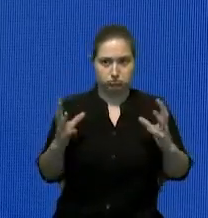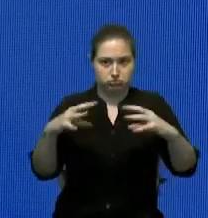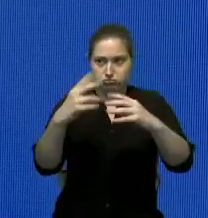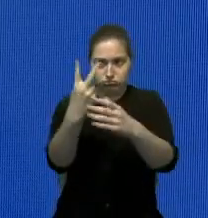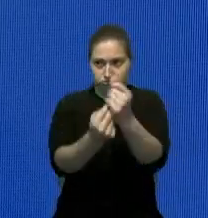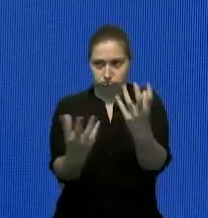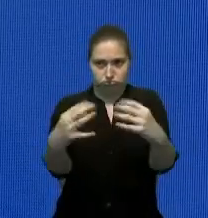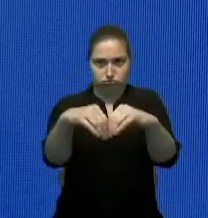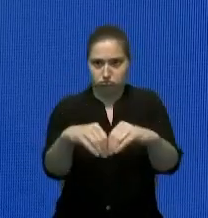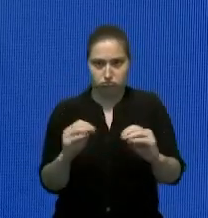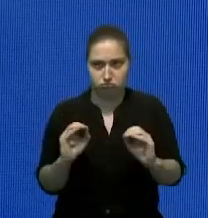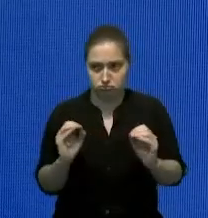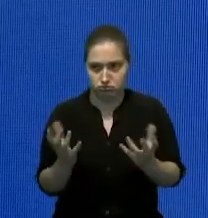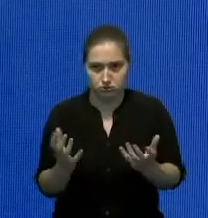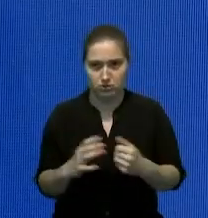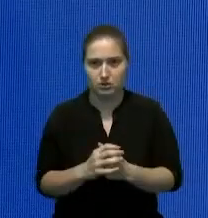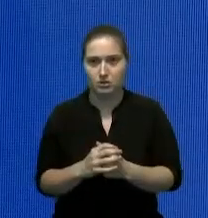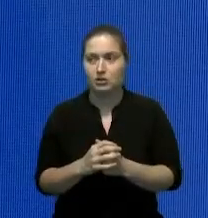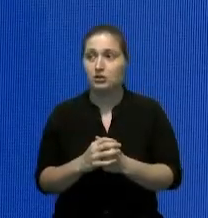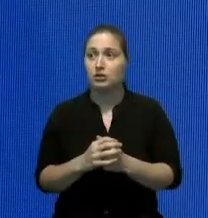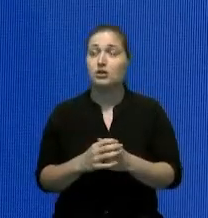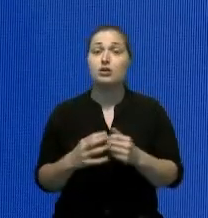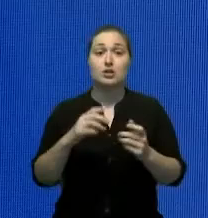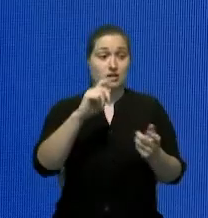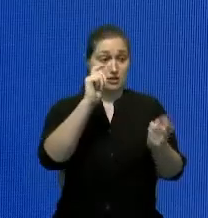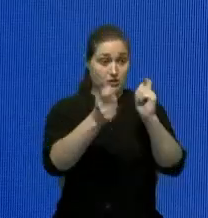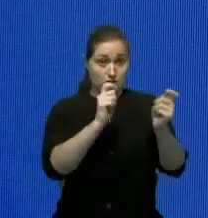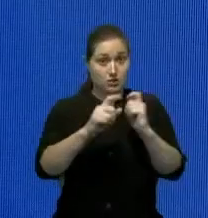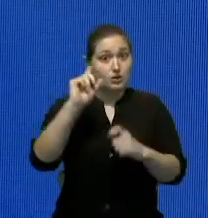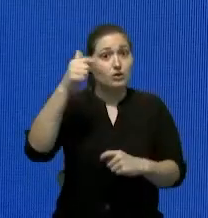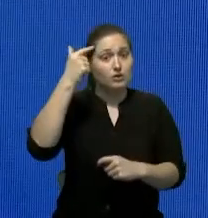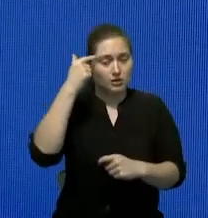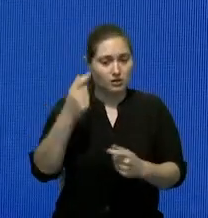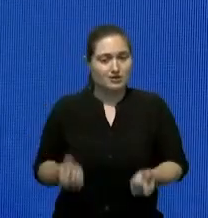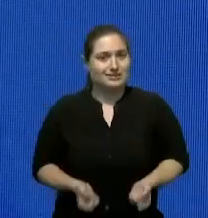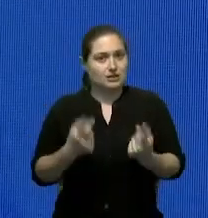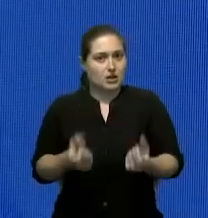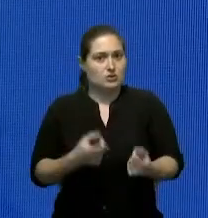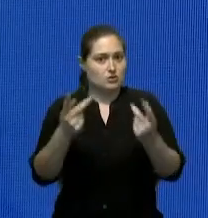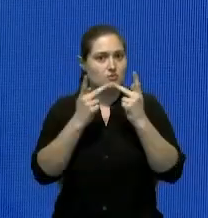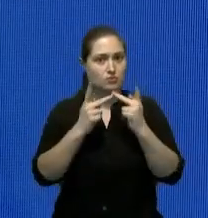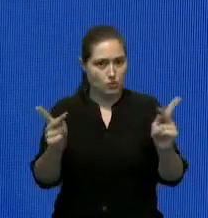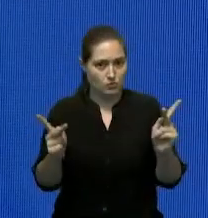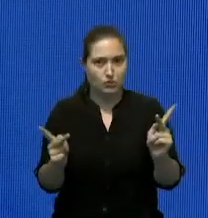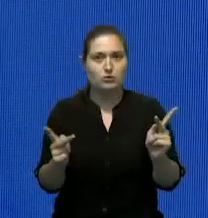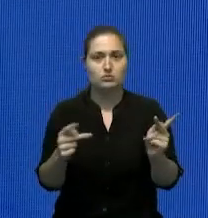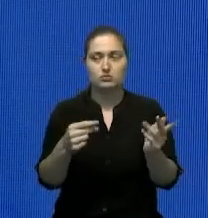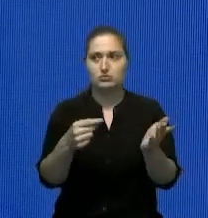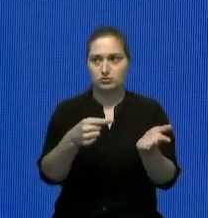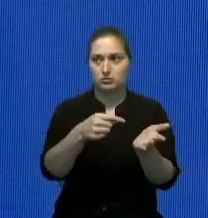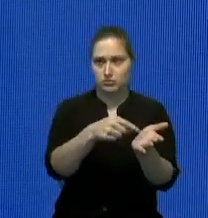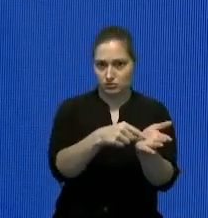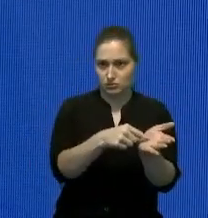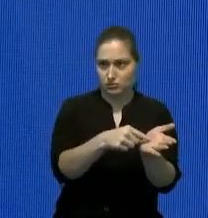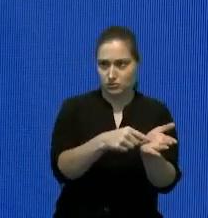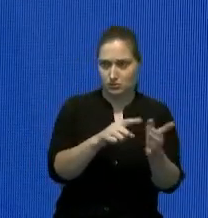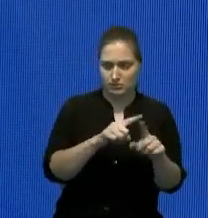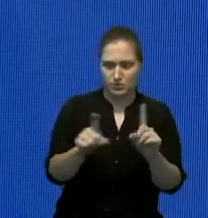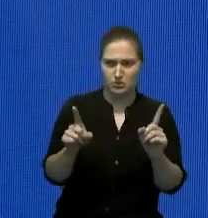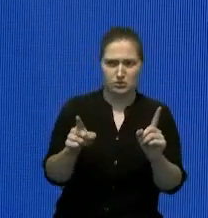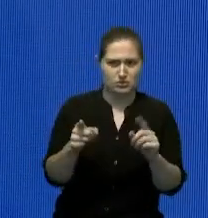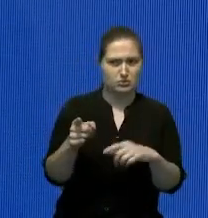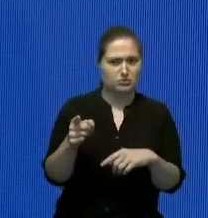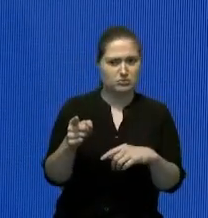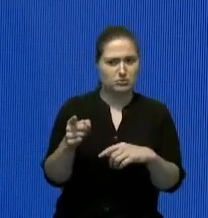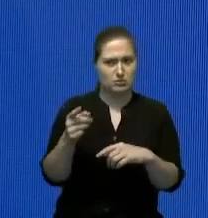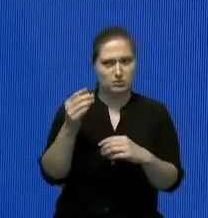reforma lo que tiene que ver con la reforma gubernamental el gato público y ahí está y la verdad que no sabemos de dónde viene esa